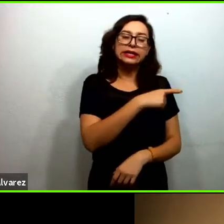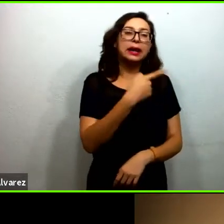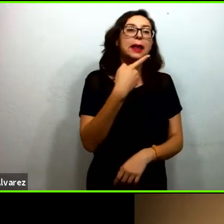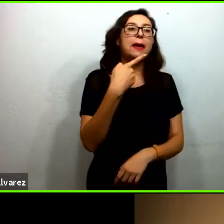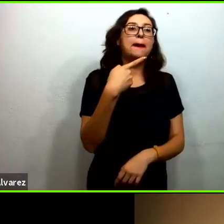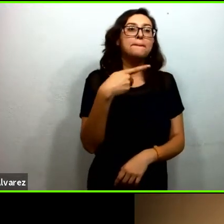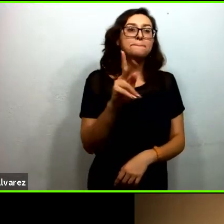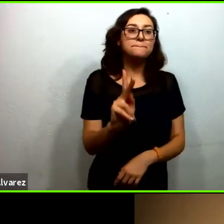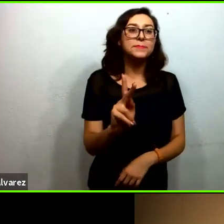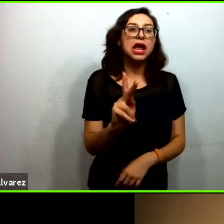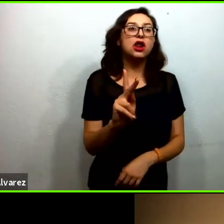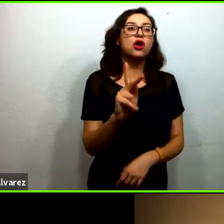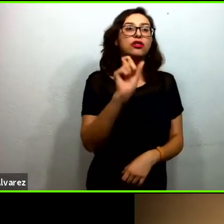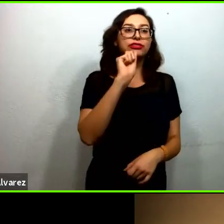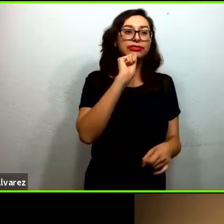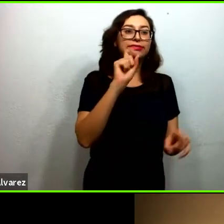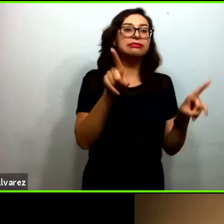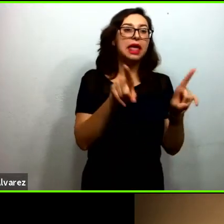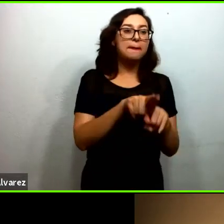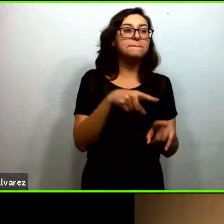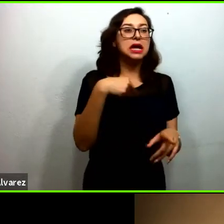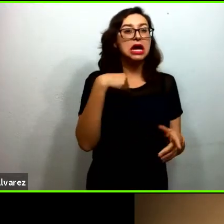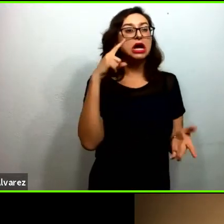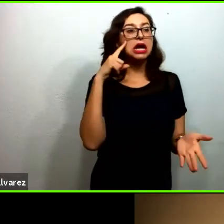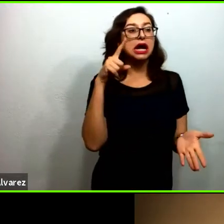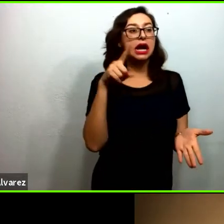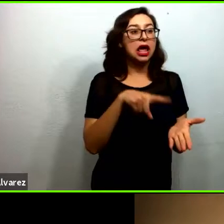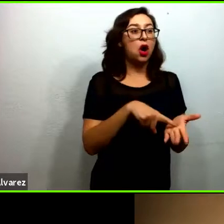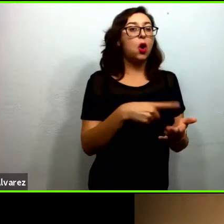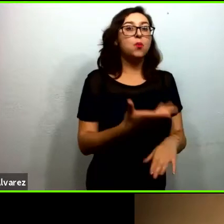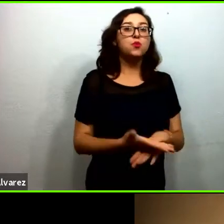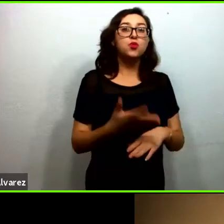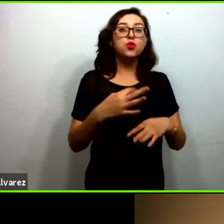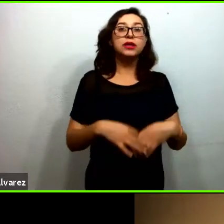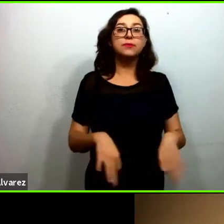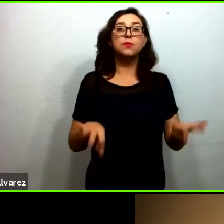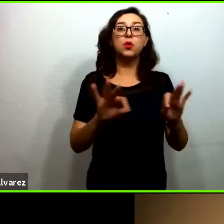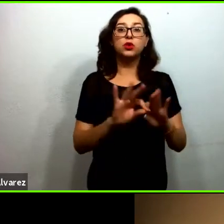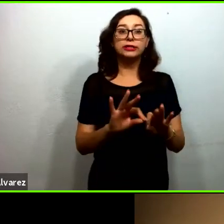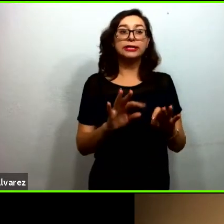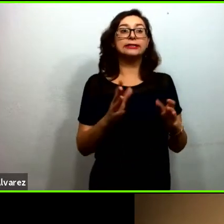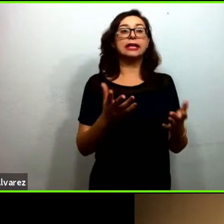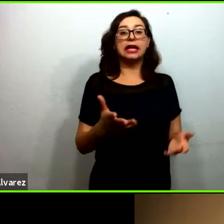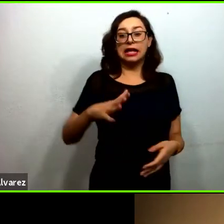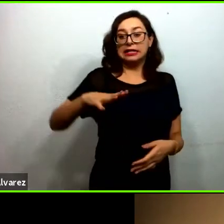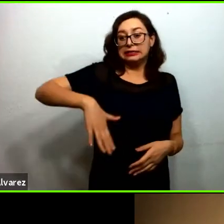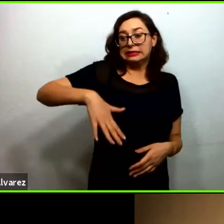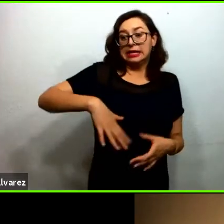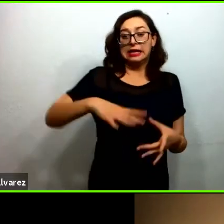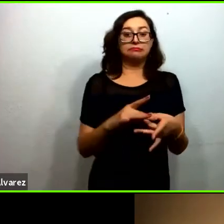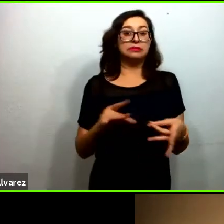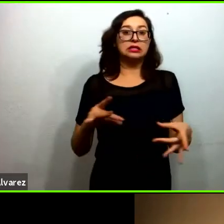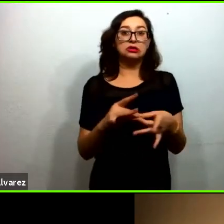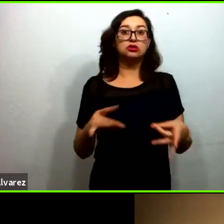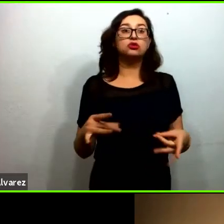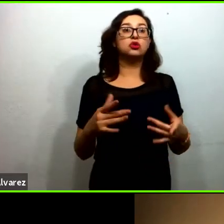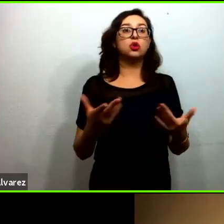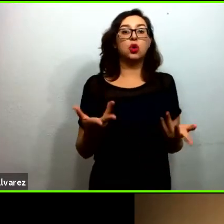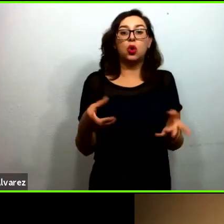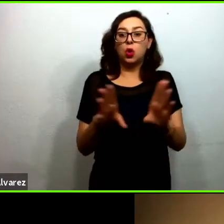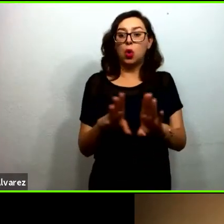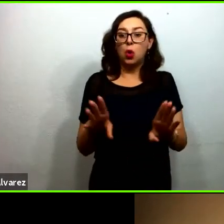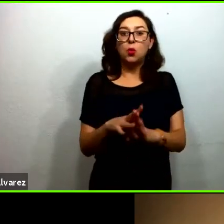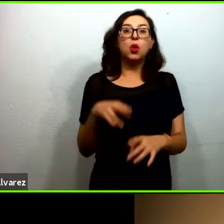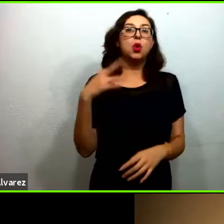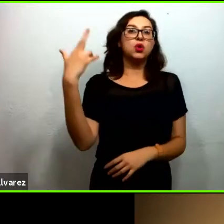me parece muy destacable el mensaje que nos compartiste sobre la importancia de coordinar los programas de radio